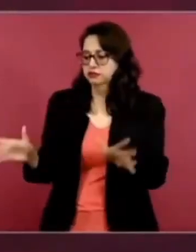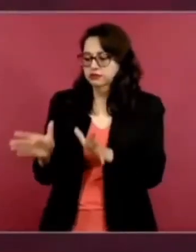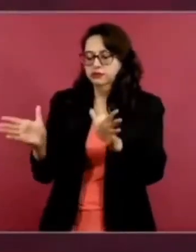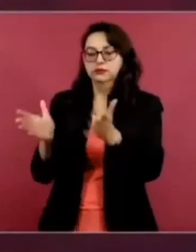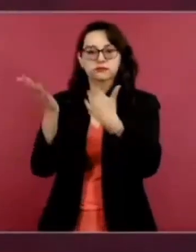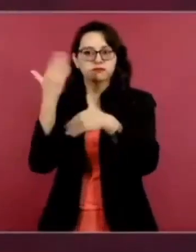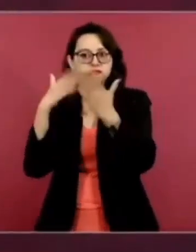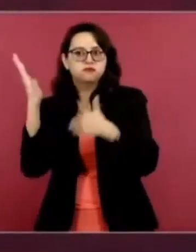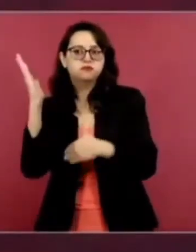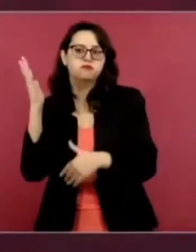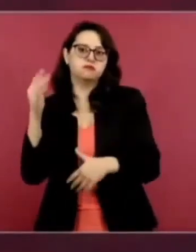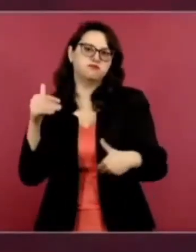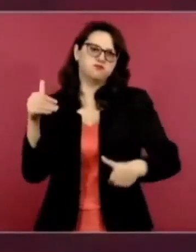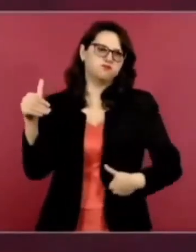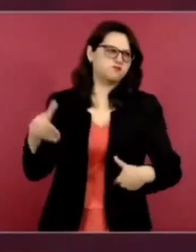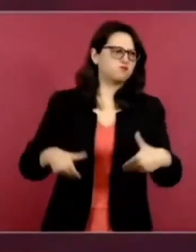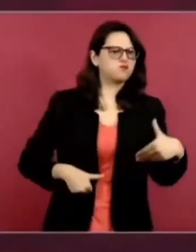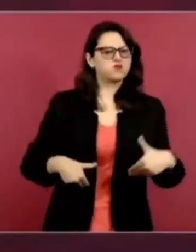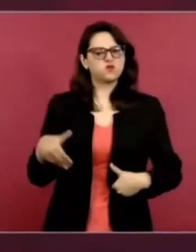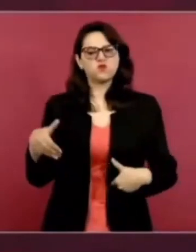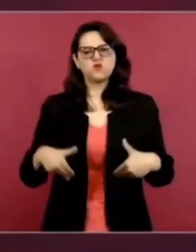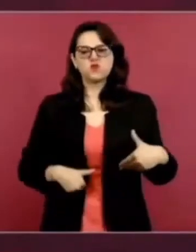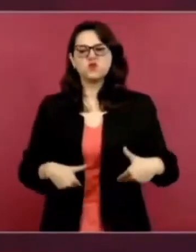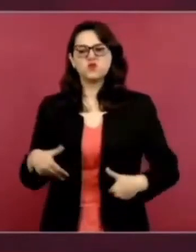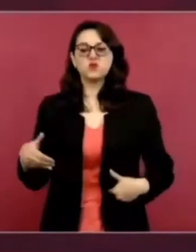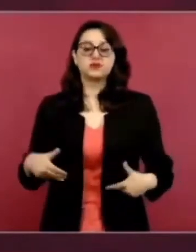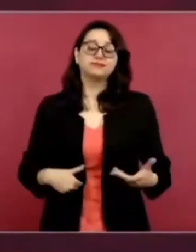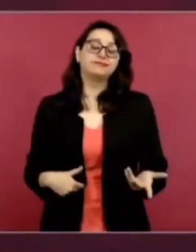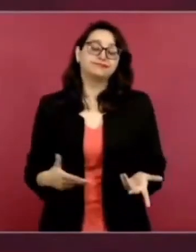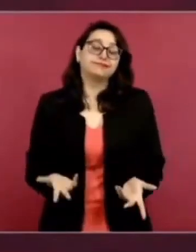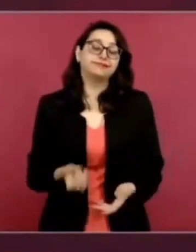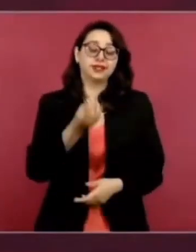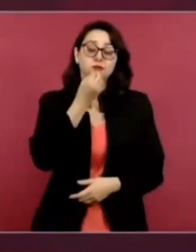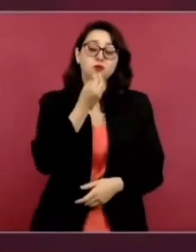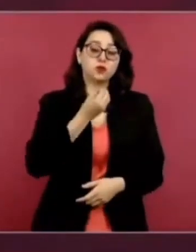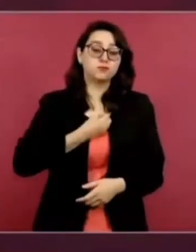porque ya hay cambios.